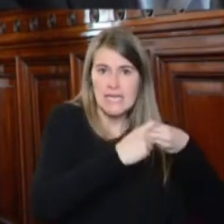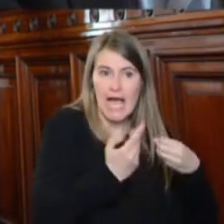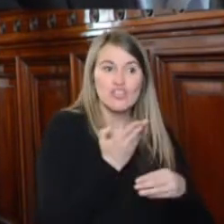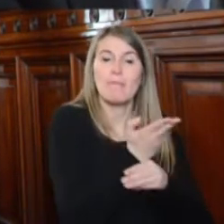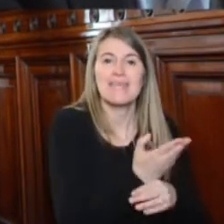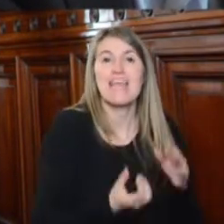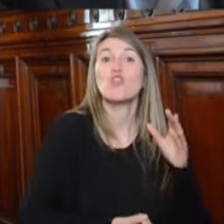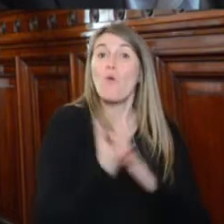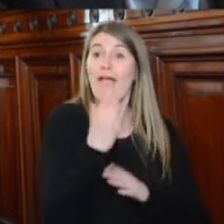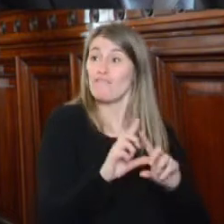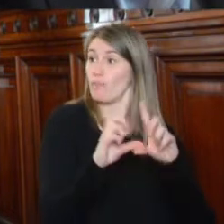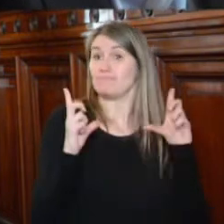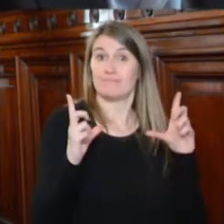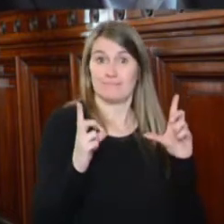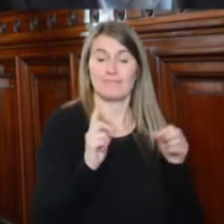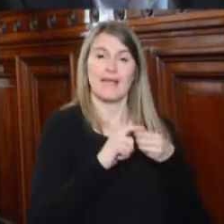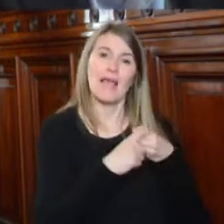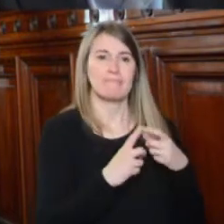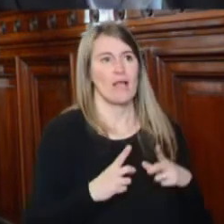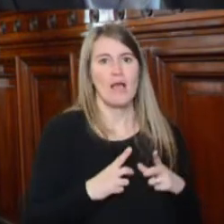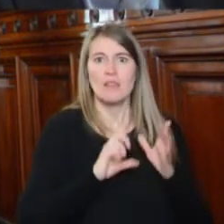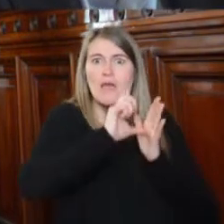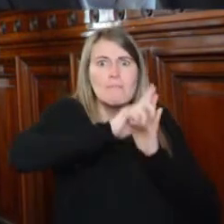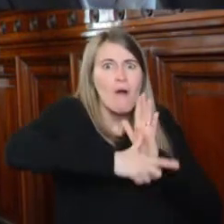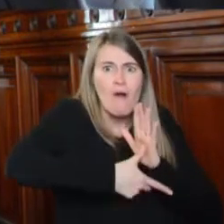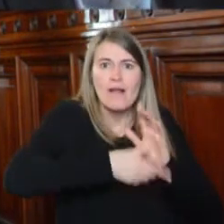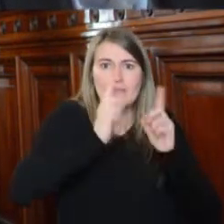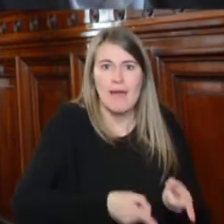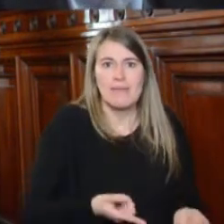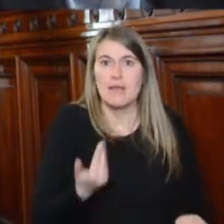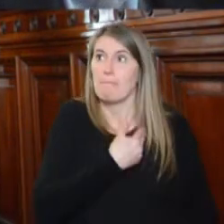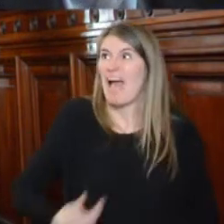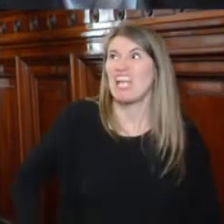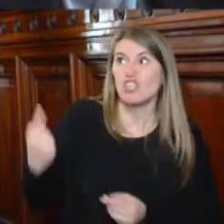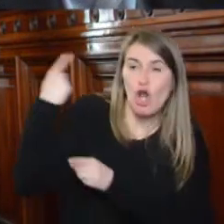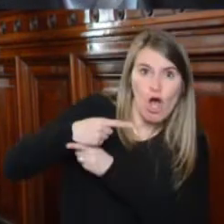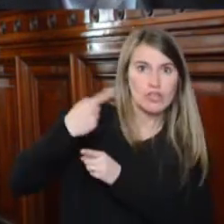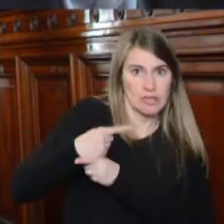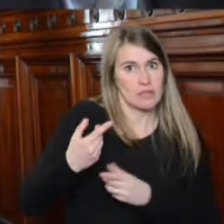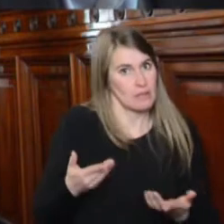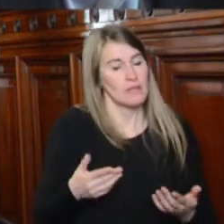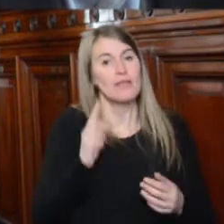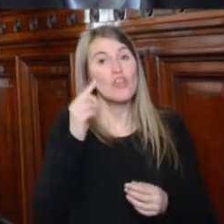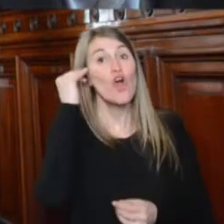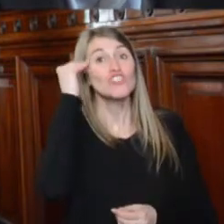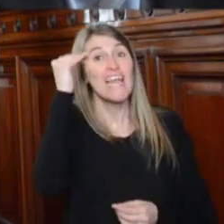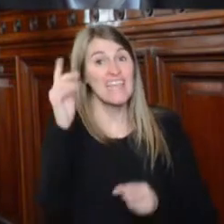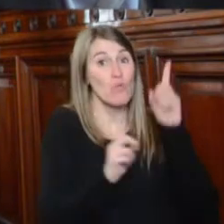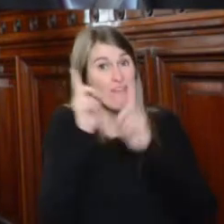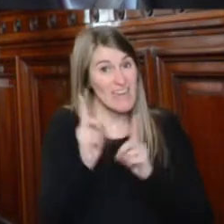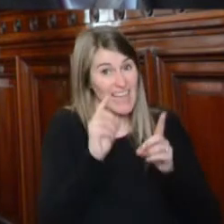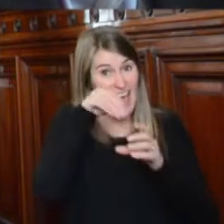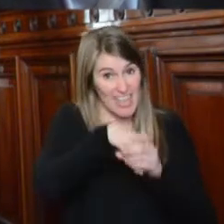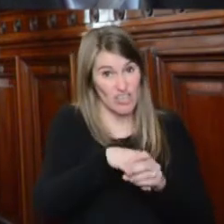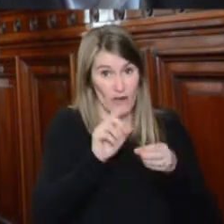su personería gremial dejándolos a merced de las represalias patronales. Es el caso de varios sindicatos de docentes universitarios adheridos a la